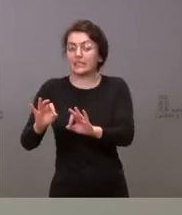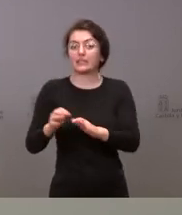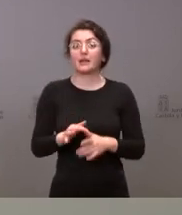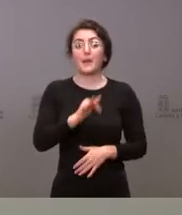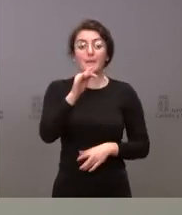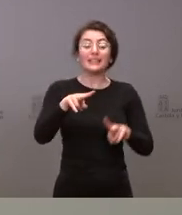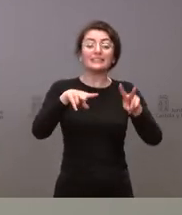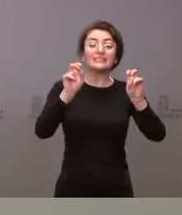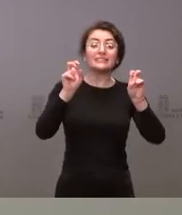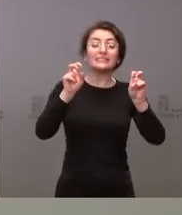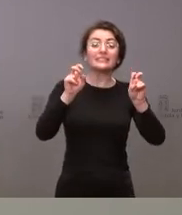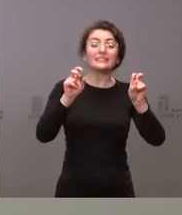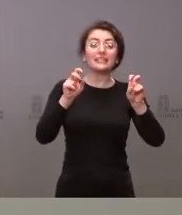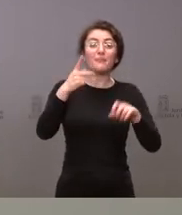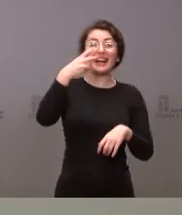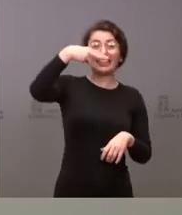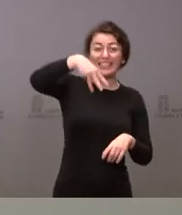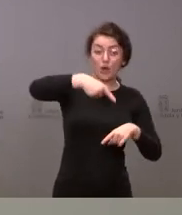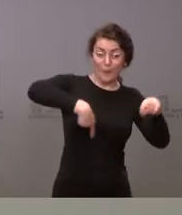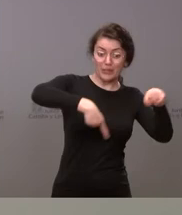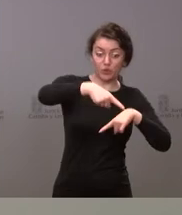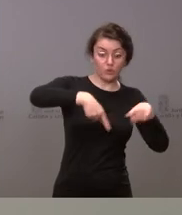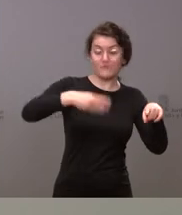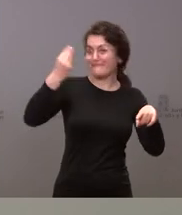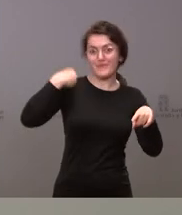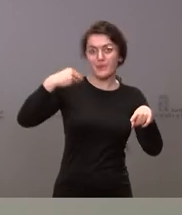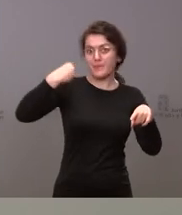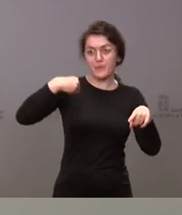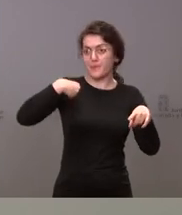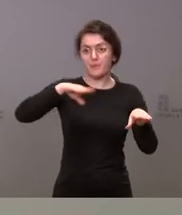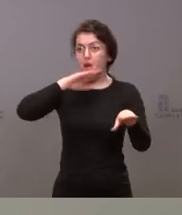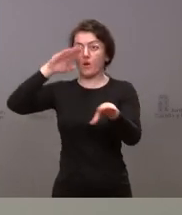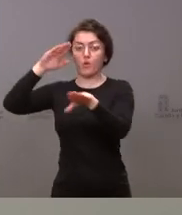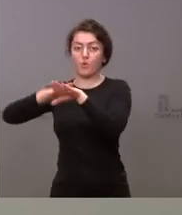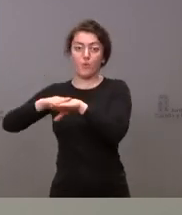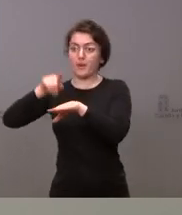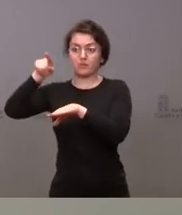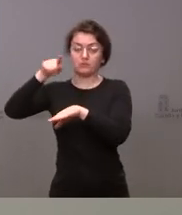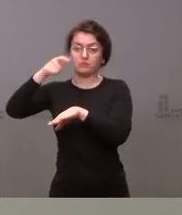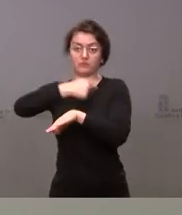es el kilometraje pues es la misma hasta donde yo sé que la establecida con carácter nacional en la normativa del Estado